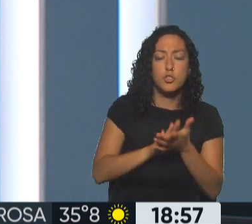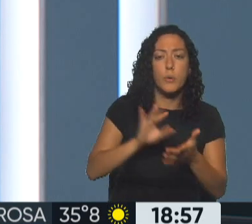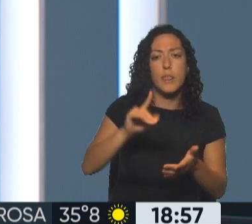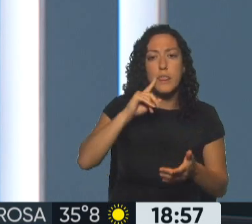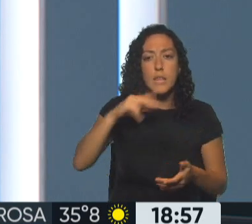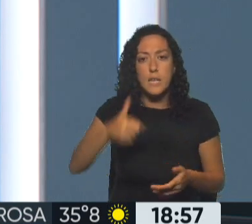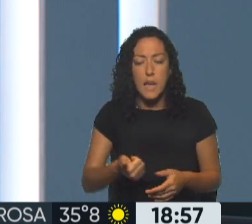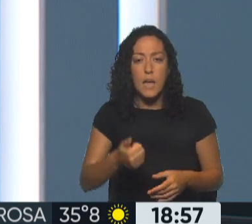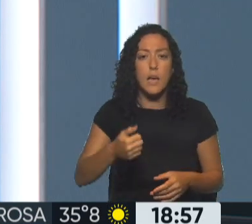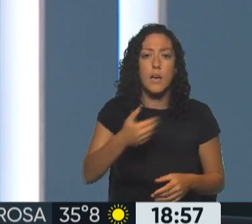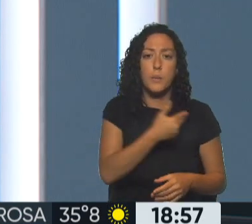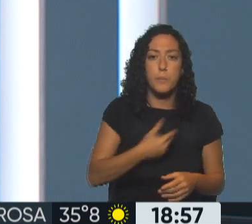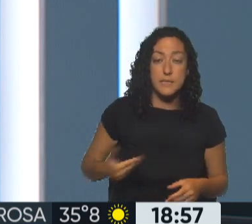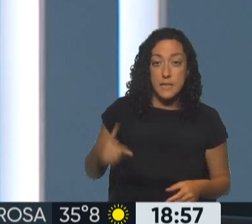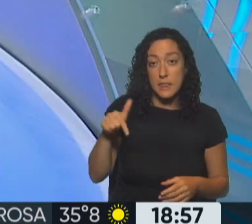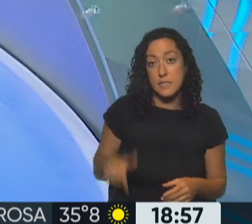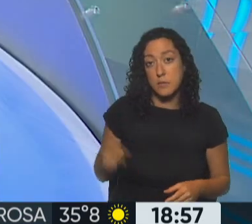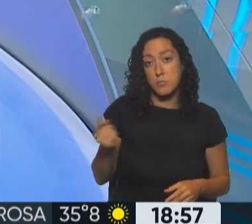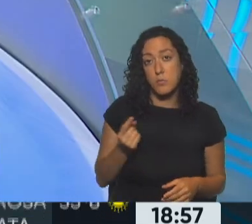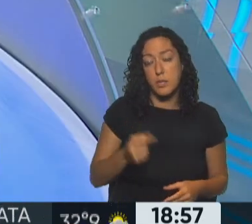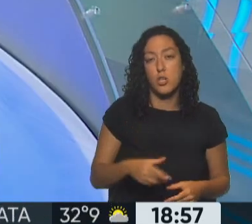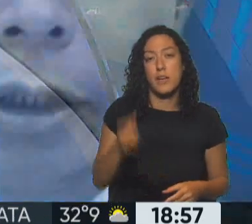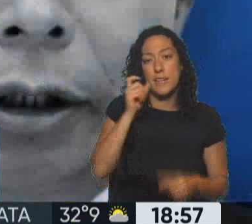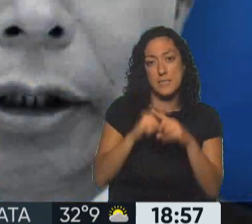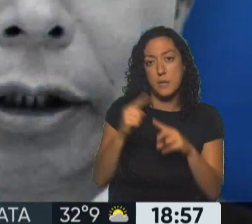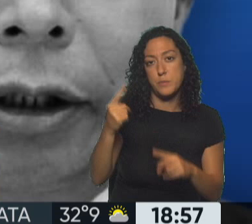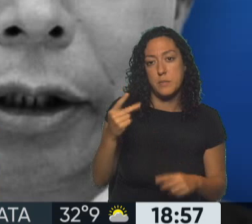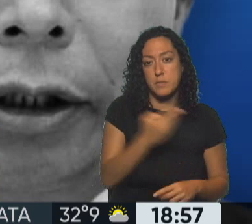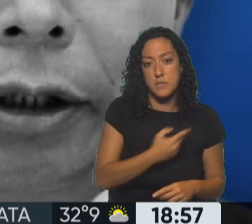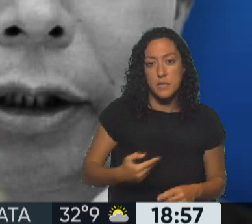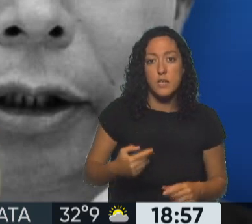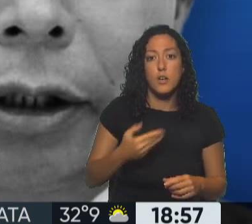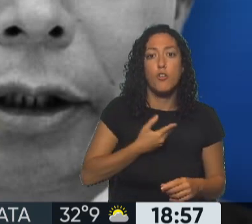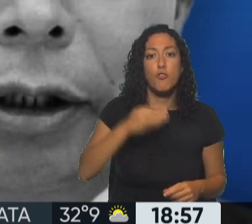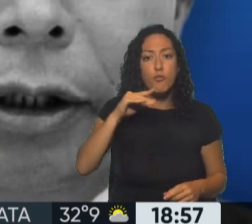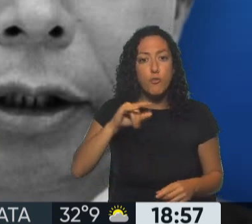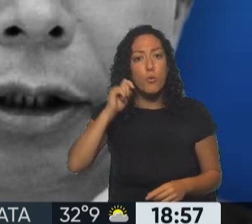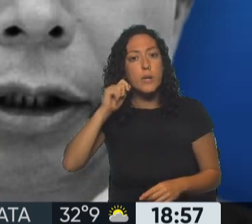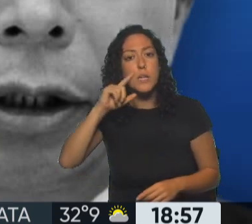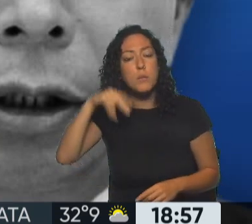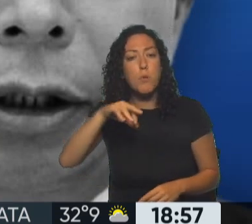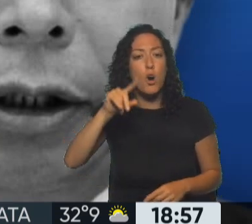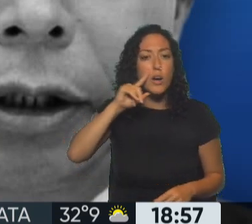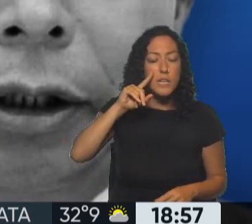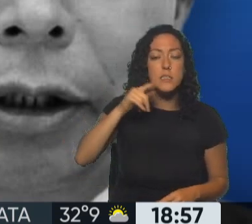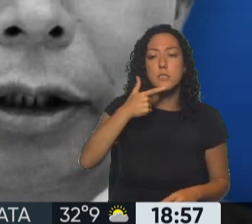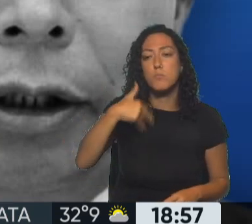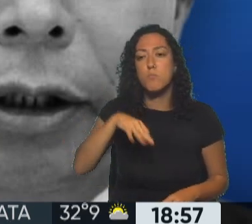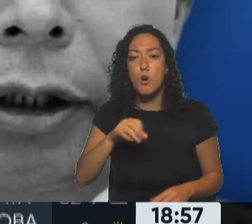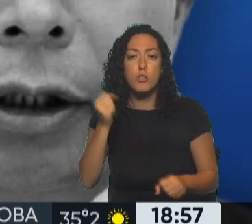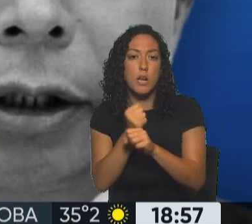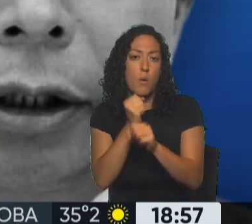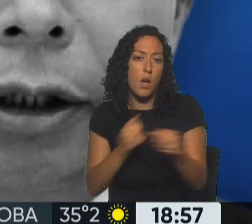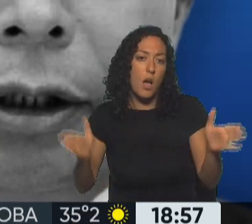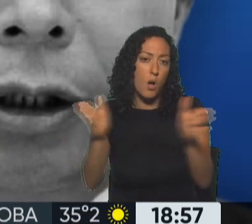vicepresidenta y es la presidenta de Perú actualmente. Dice, ella trabaja con el Fujimorismo, todos ellos organizaron el complot. Ella tiene el